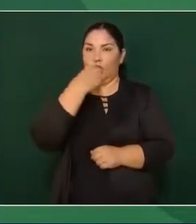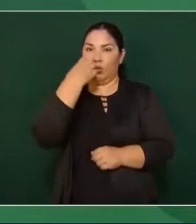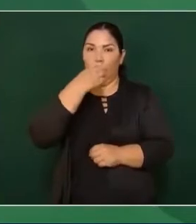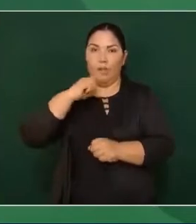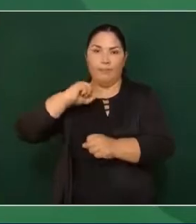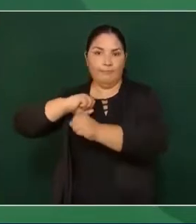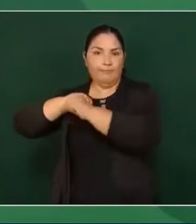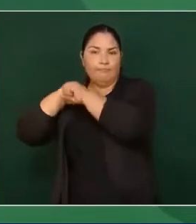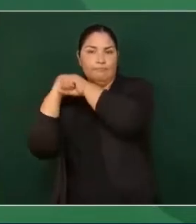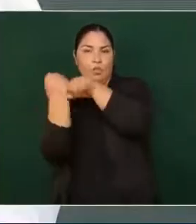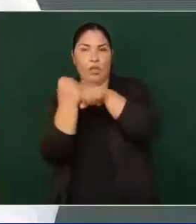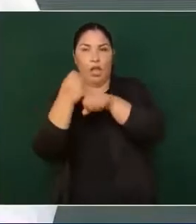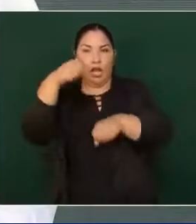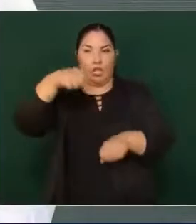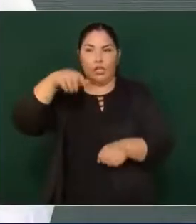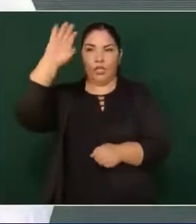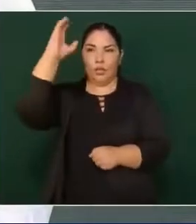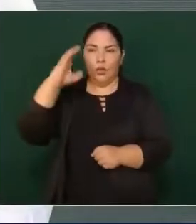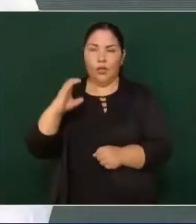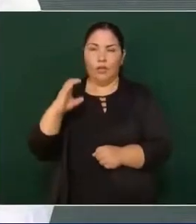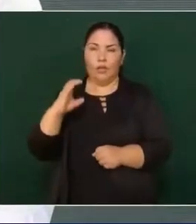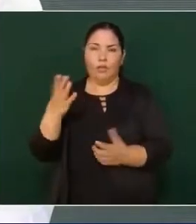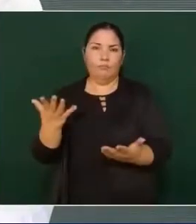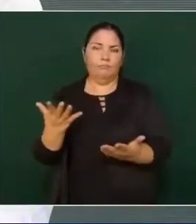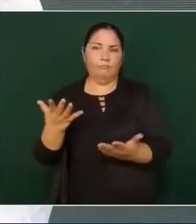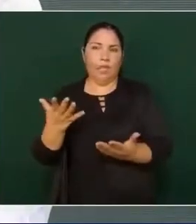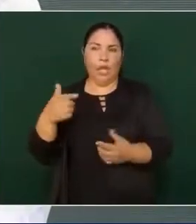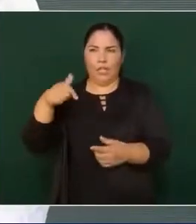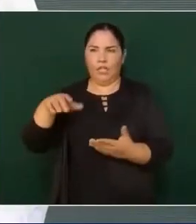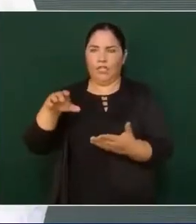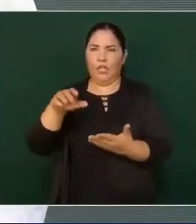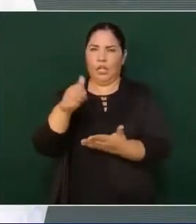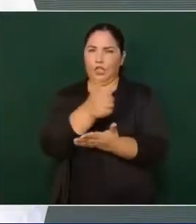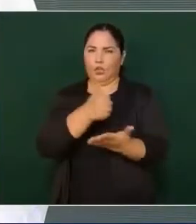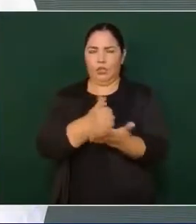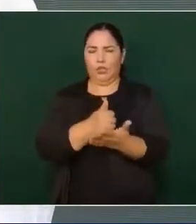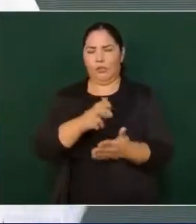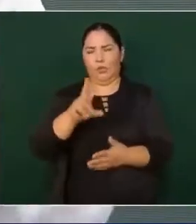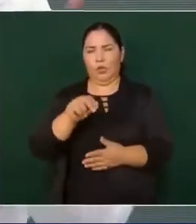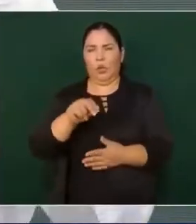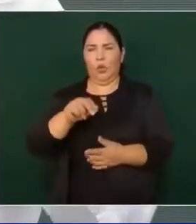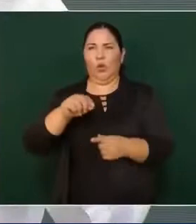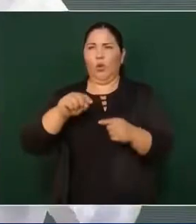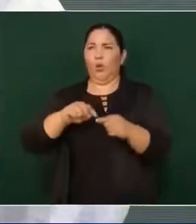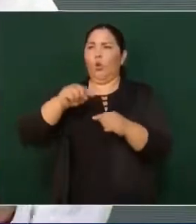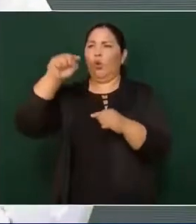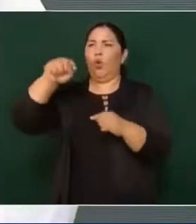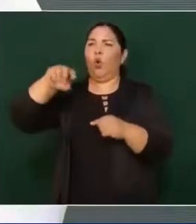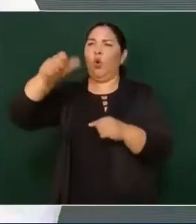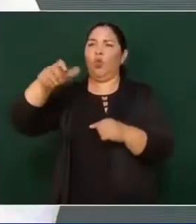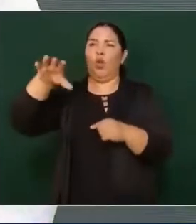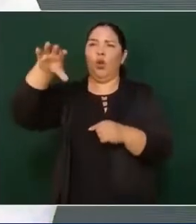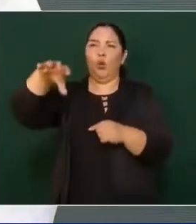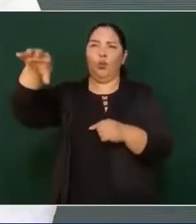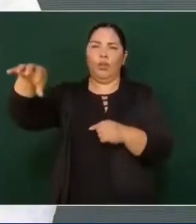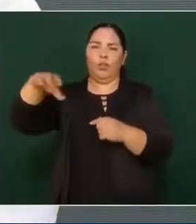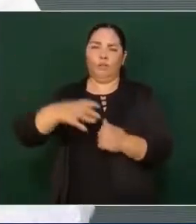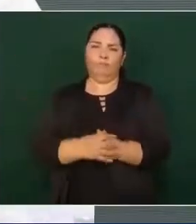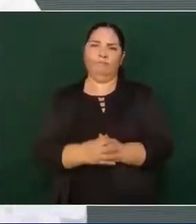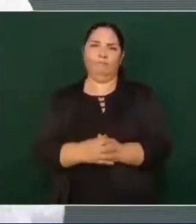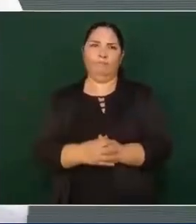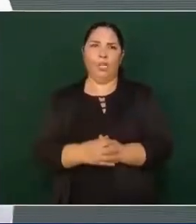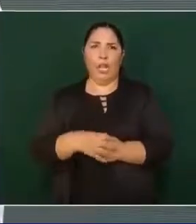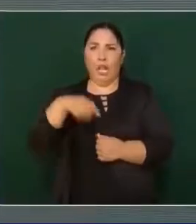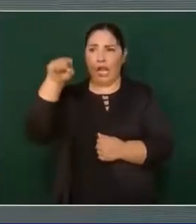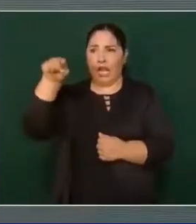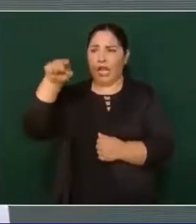aquí en Culiacán, pero no en la ciudad, sino en una comunidad. Y tiene